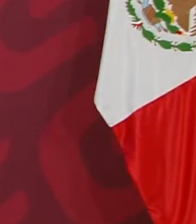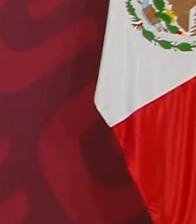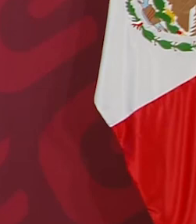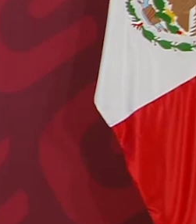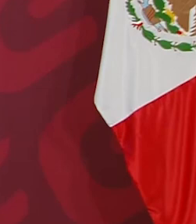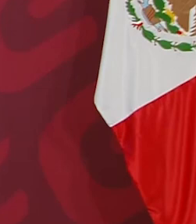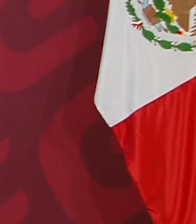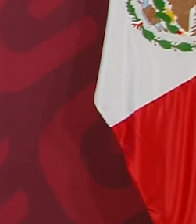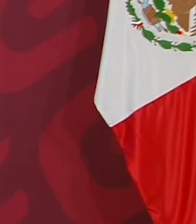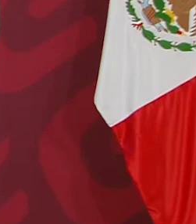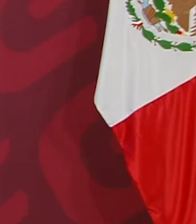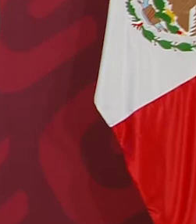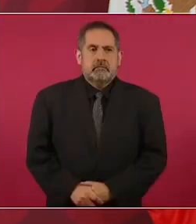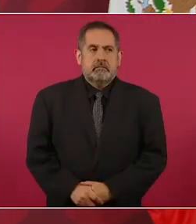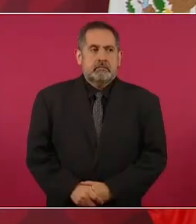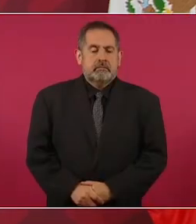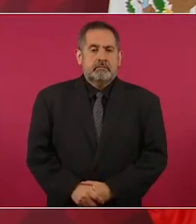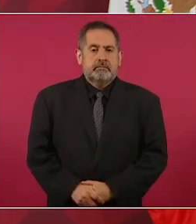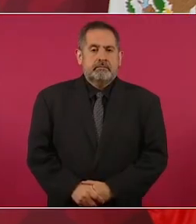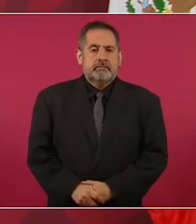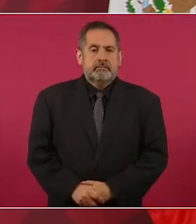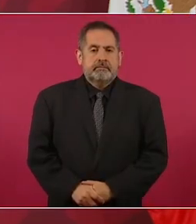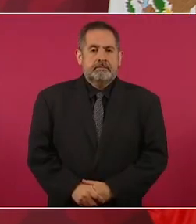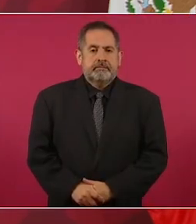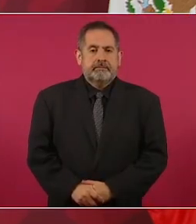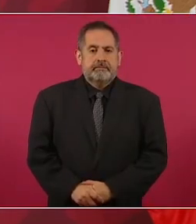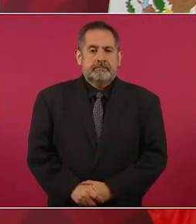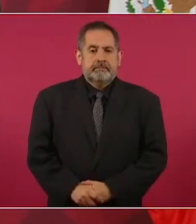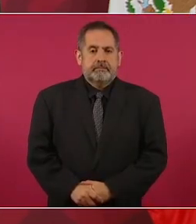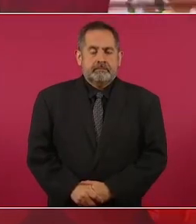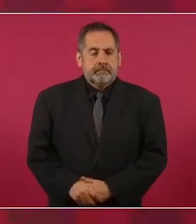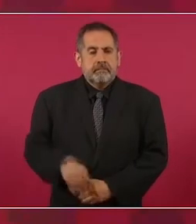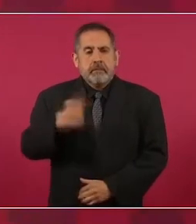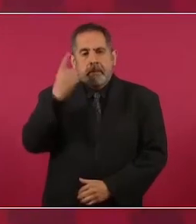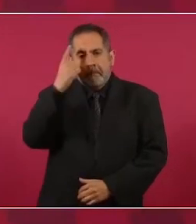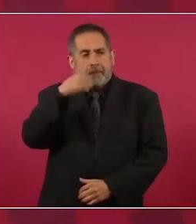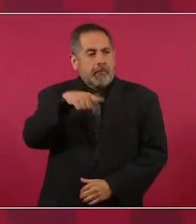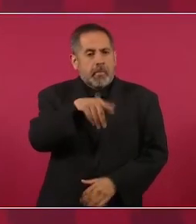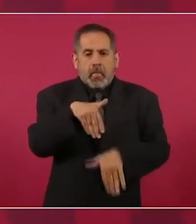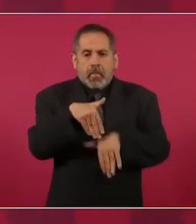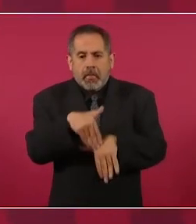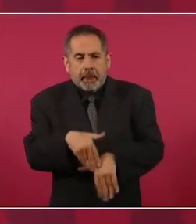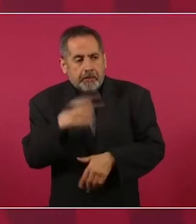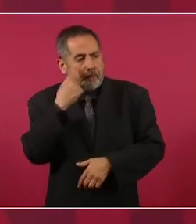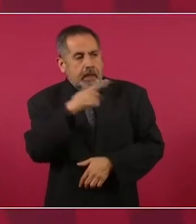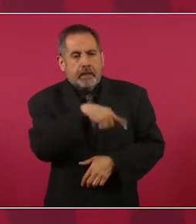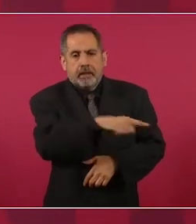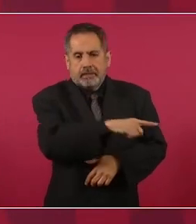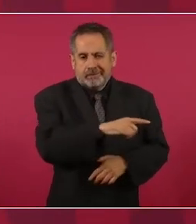qué?, ¿para qué se creyeron eso?,